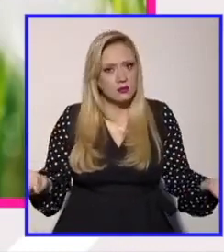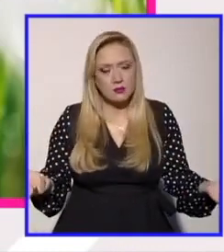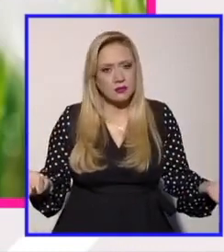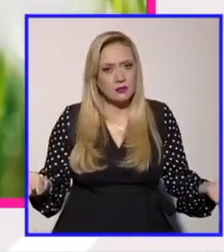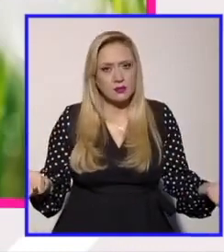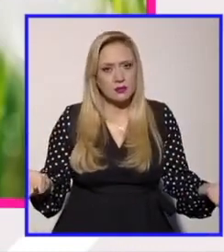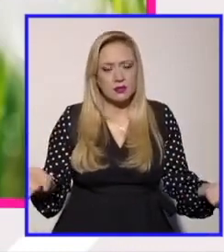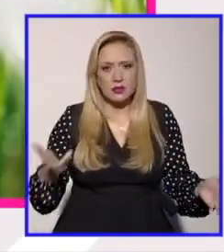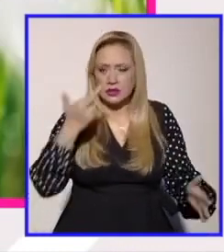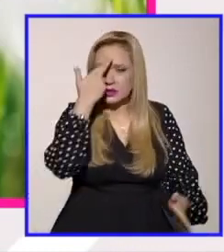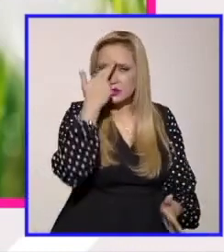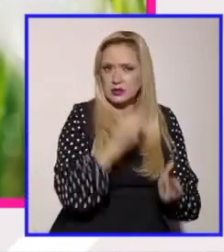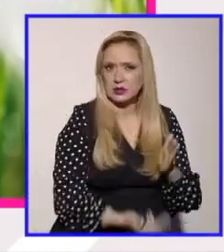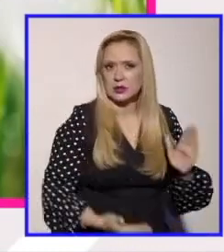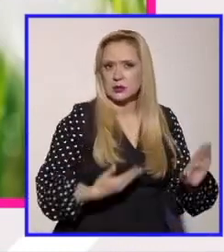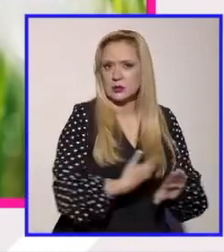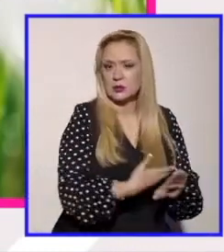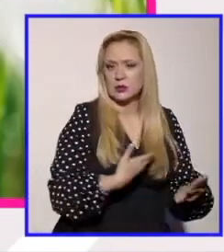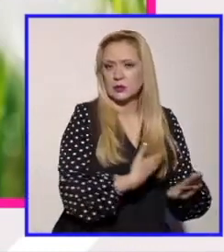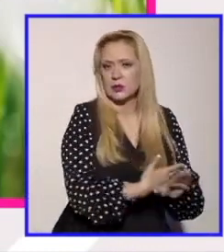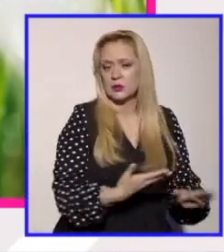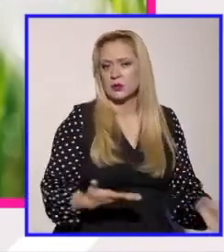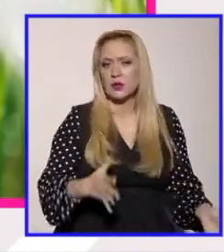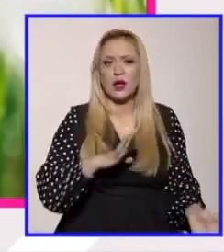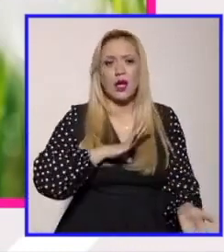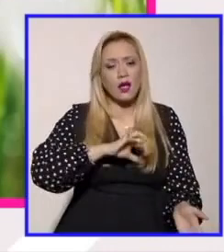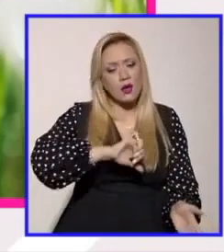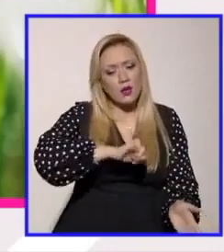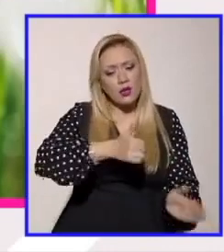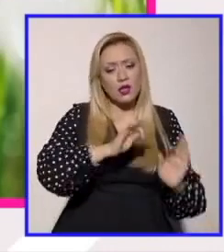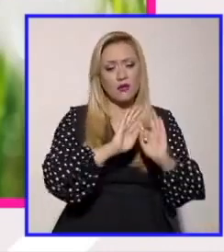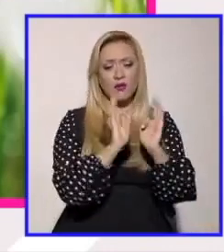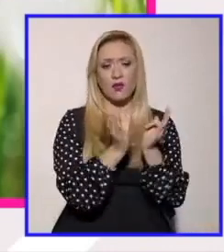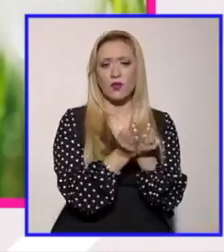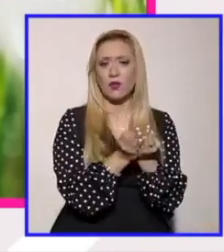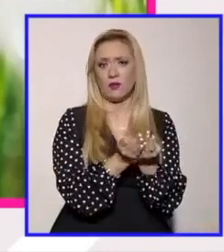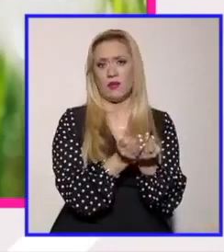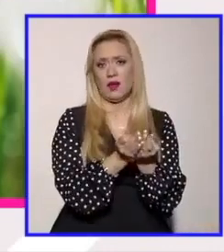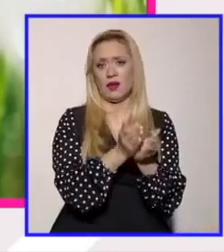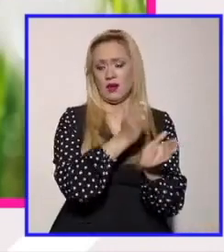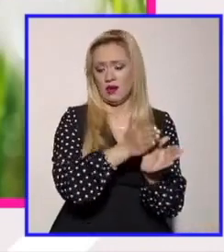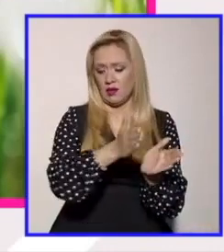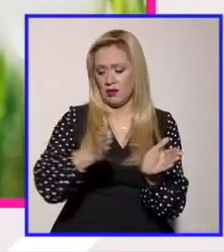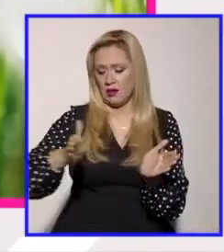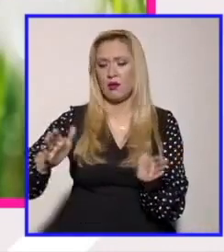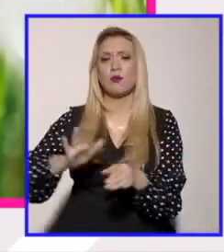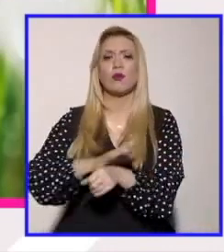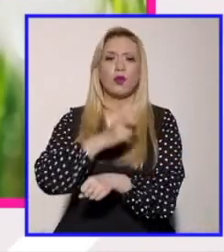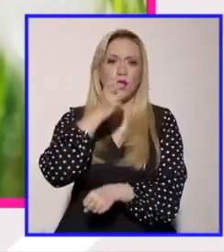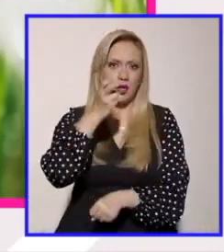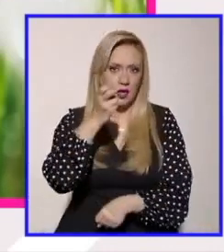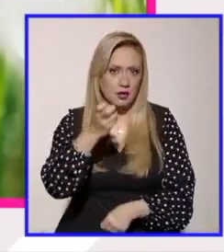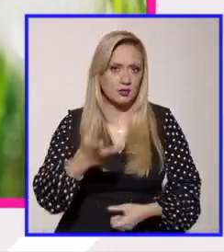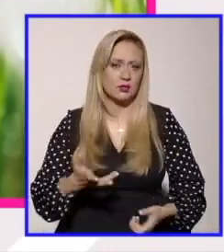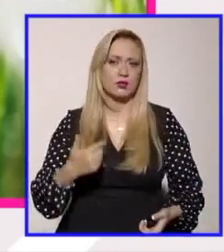patriarcal se realiza de múltiples formas y por eso puede alcanzar a distintos tipos de cuerpos ¿no? y yo simplemente diría eso